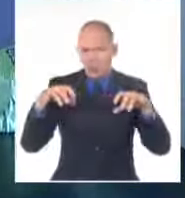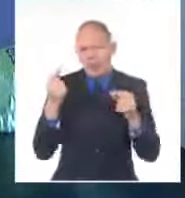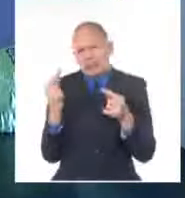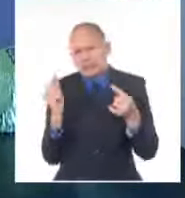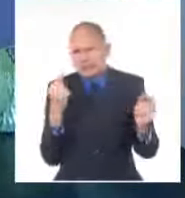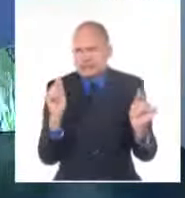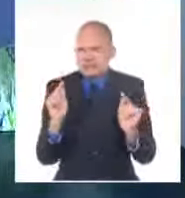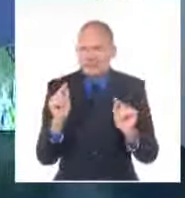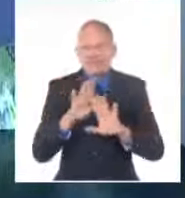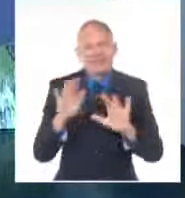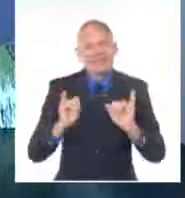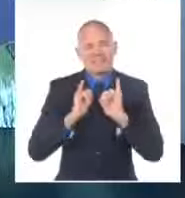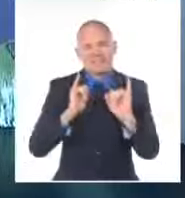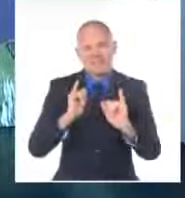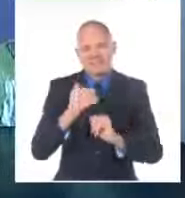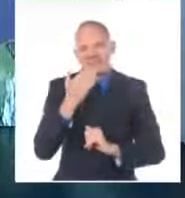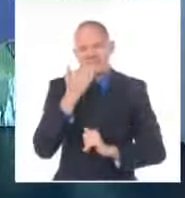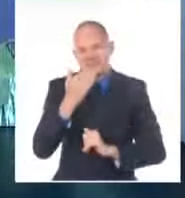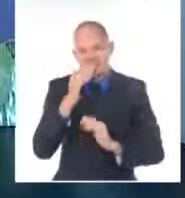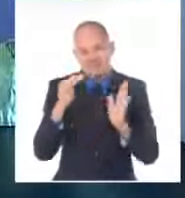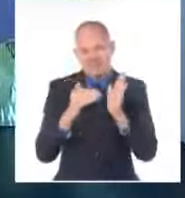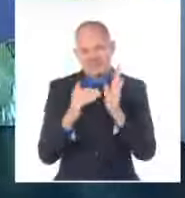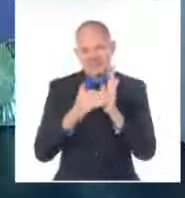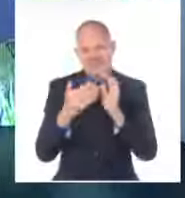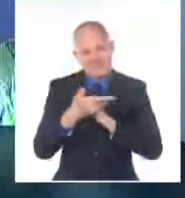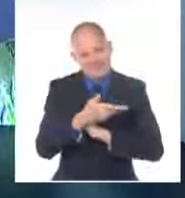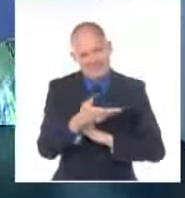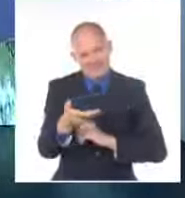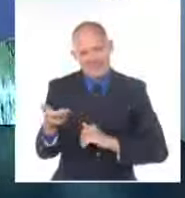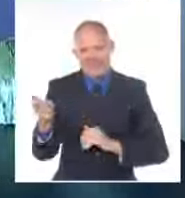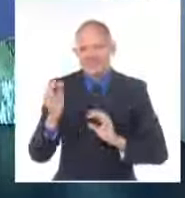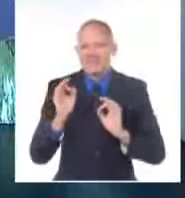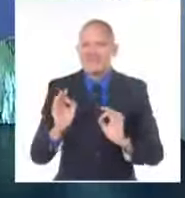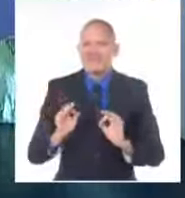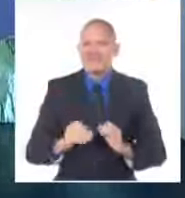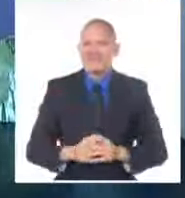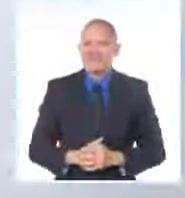Hasta aquí la información meteorológica. Les deseo una excelente jornada y hasta un próximo encuentro.